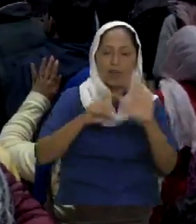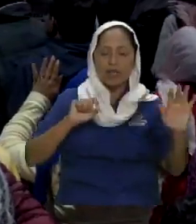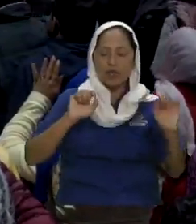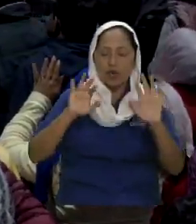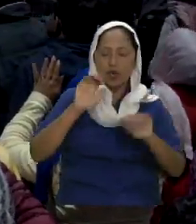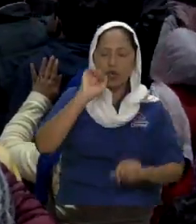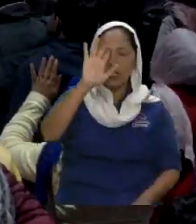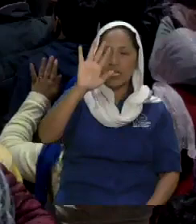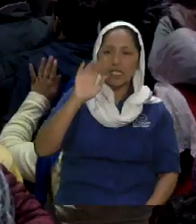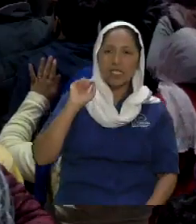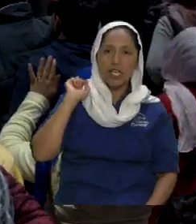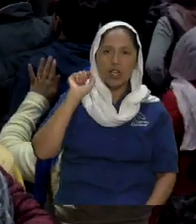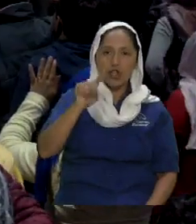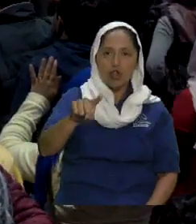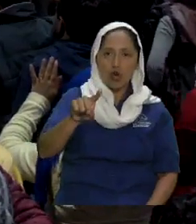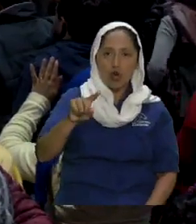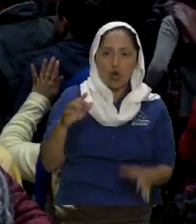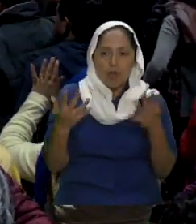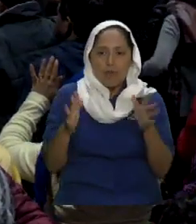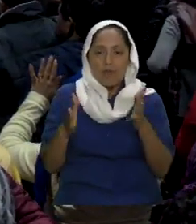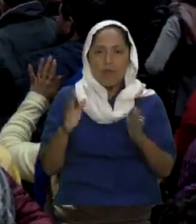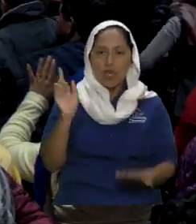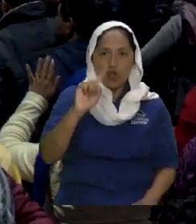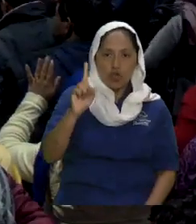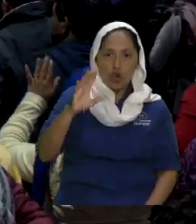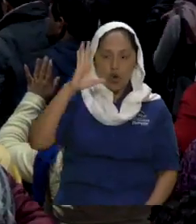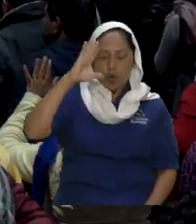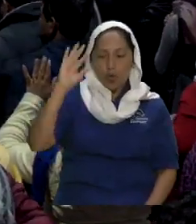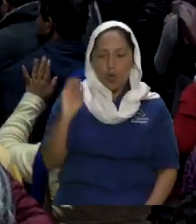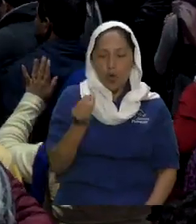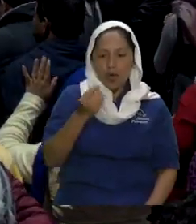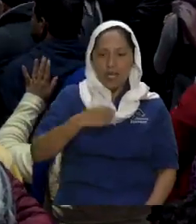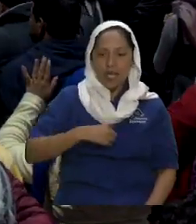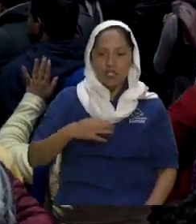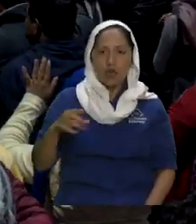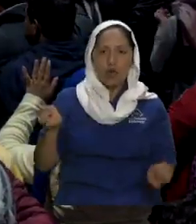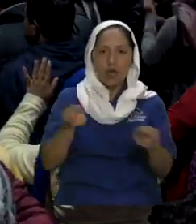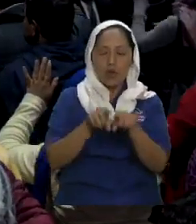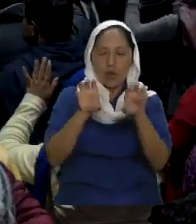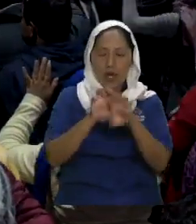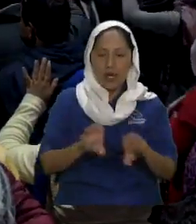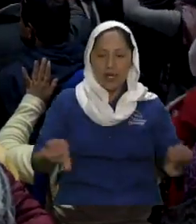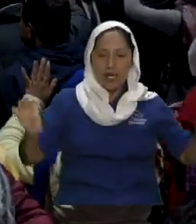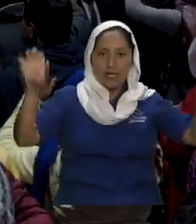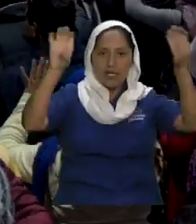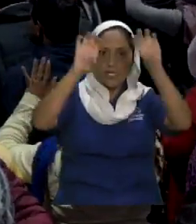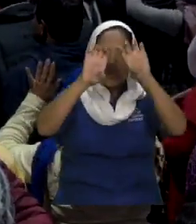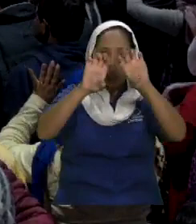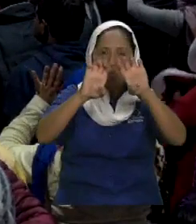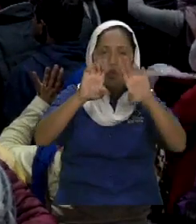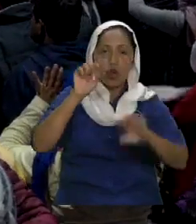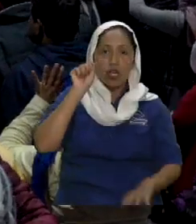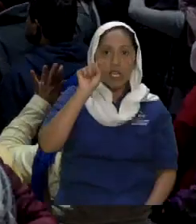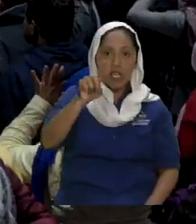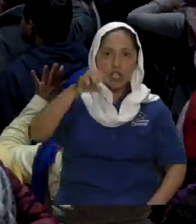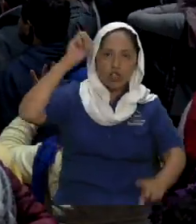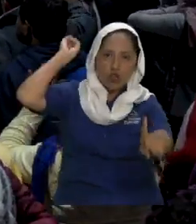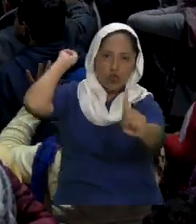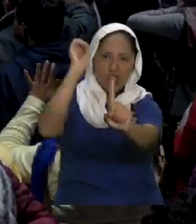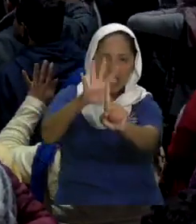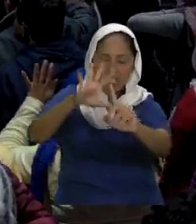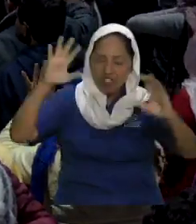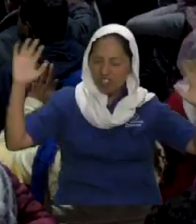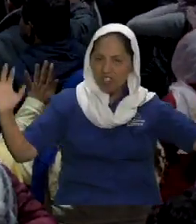yo soy tu escudo y tu galardón es muy grande eso es lo que estoy invocando sobre ellos